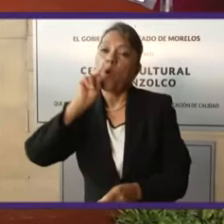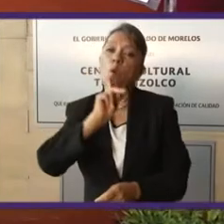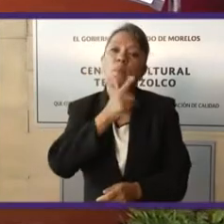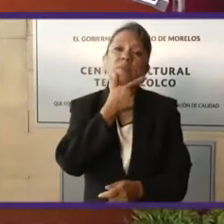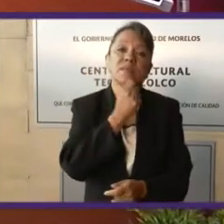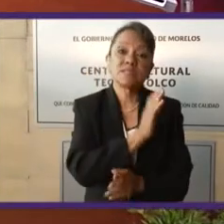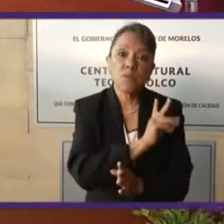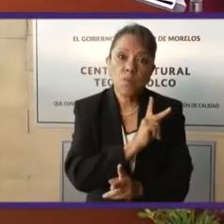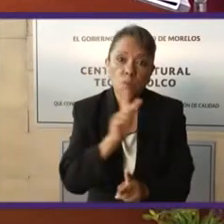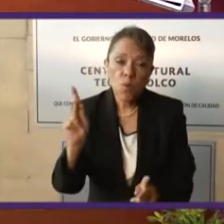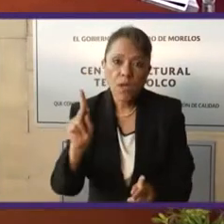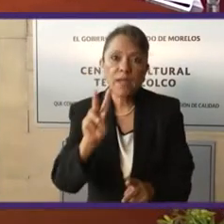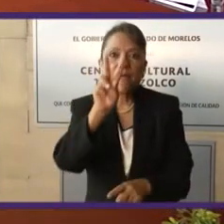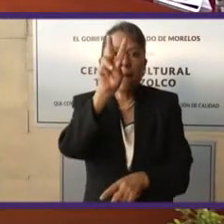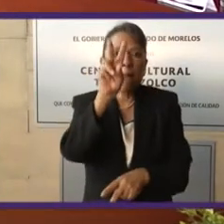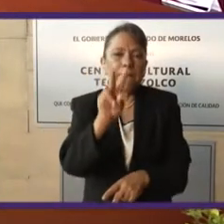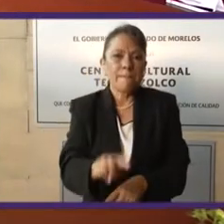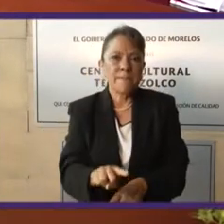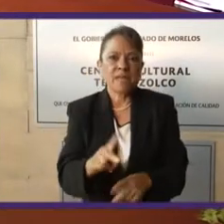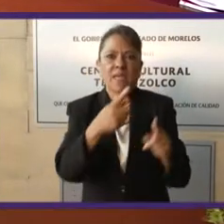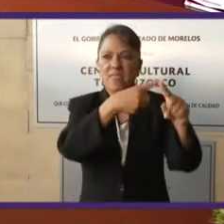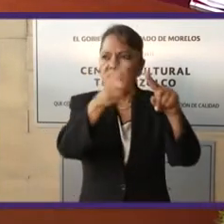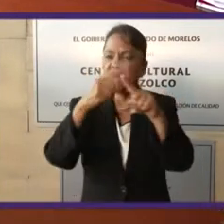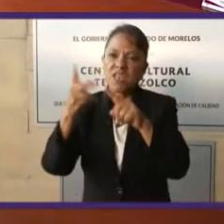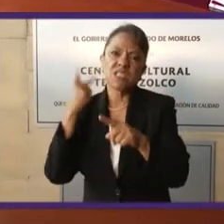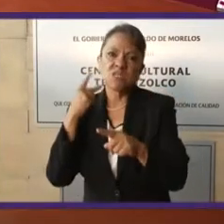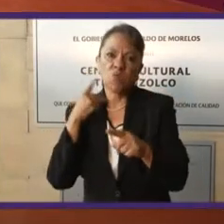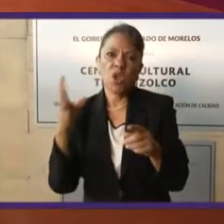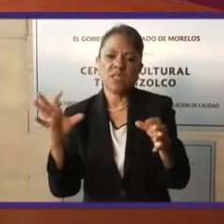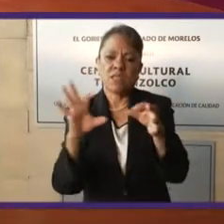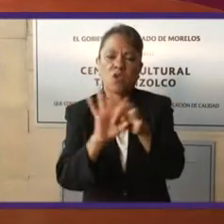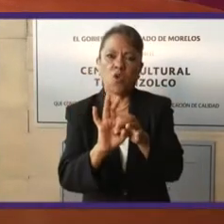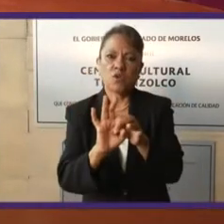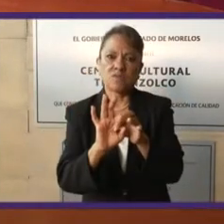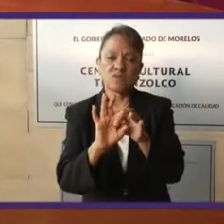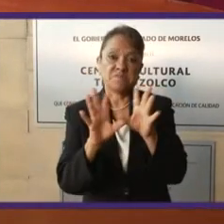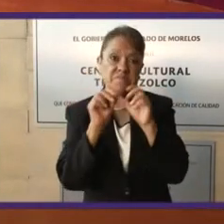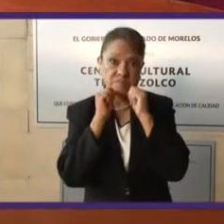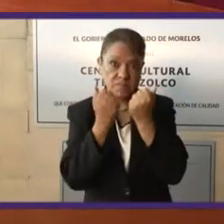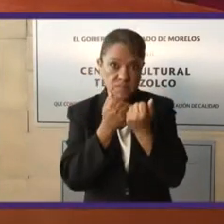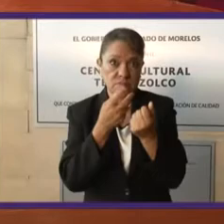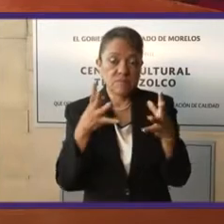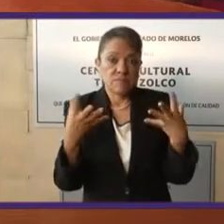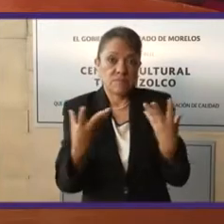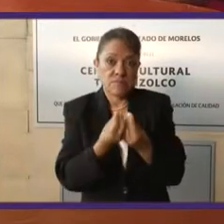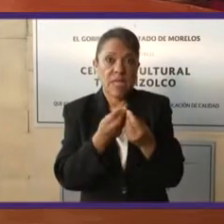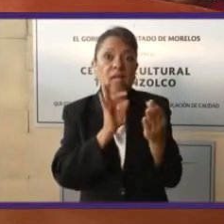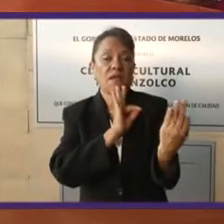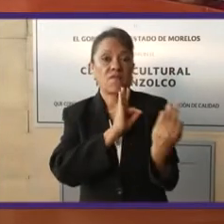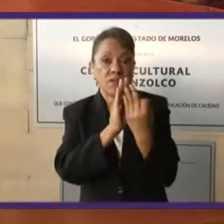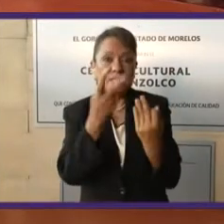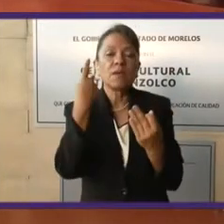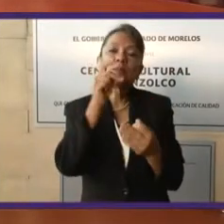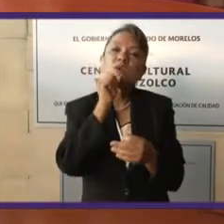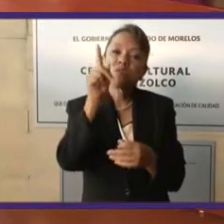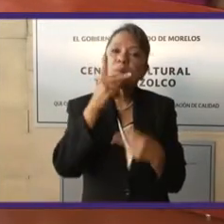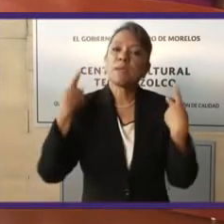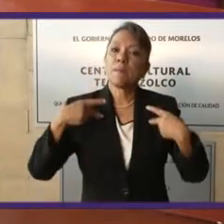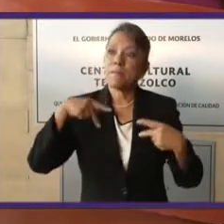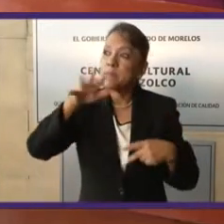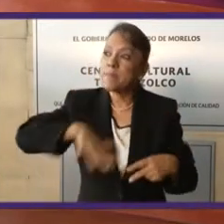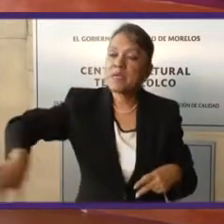emanados de las diferentes fuerzas políticas que configuran el Frente, pero también de la sociedad, gente